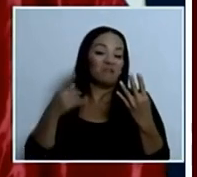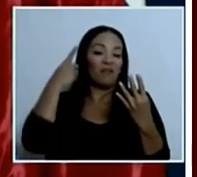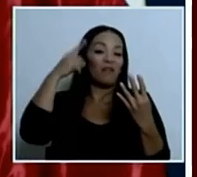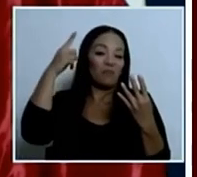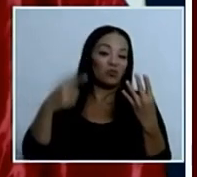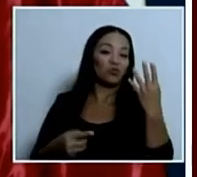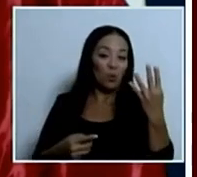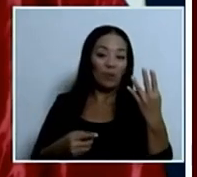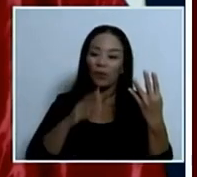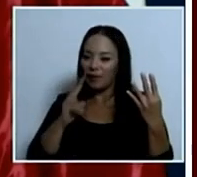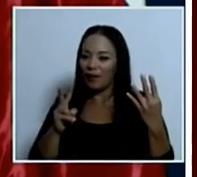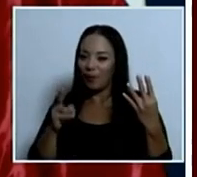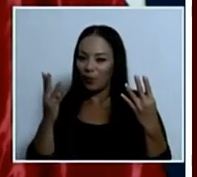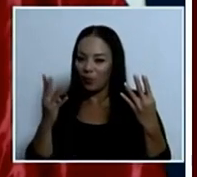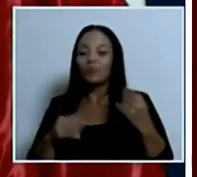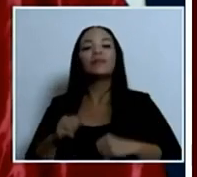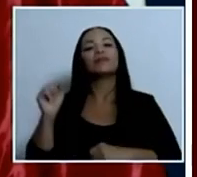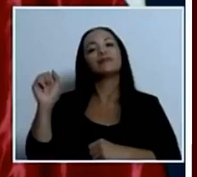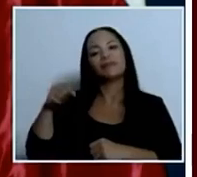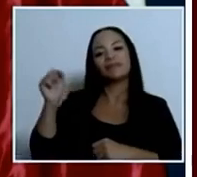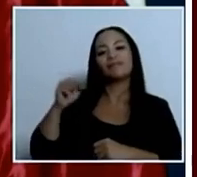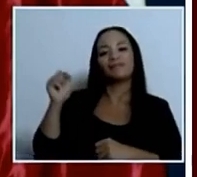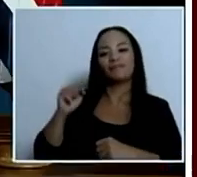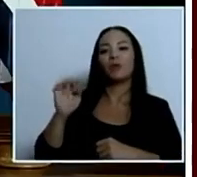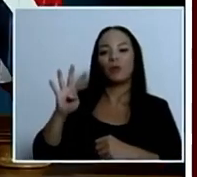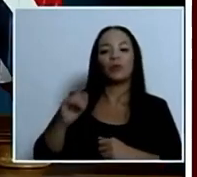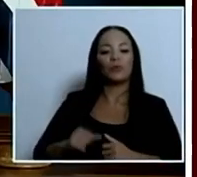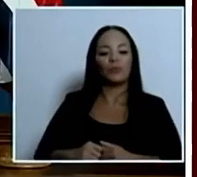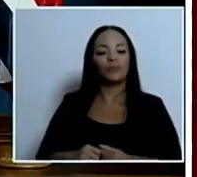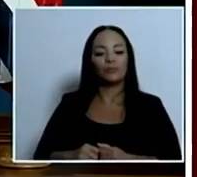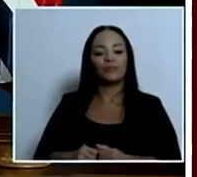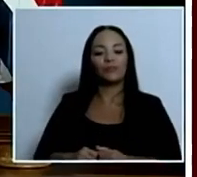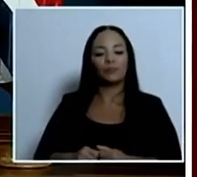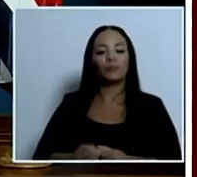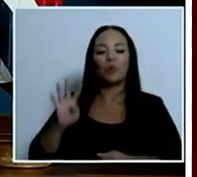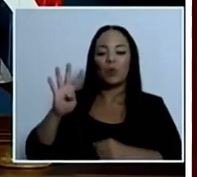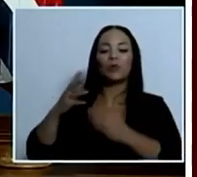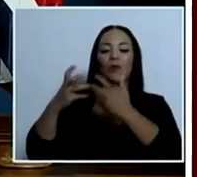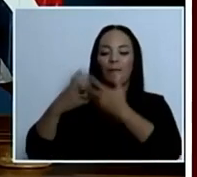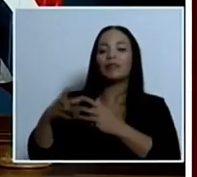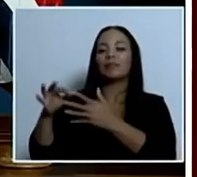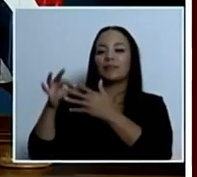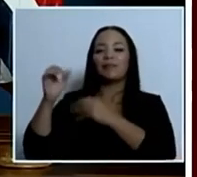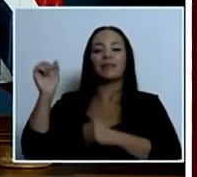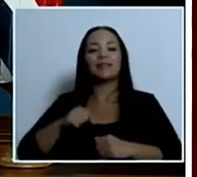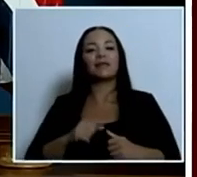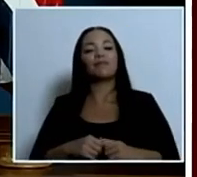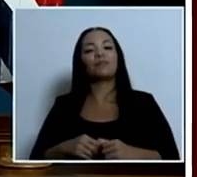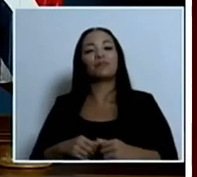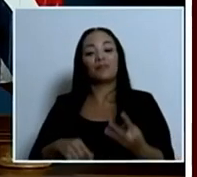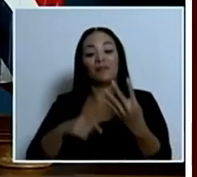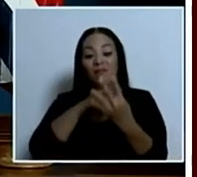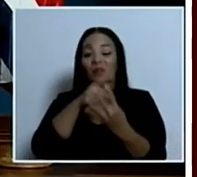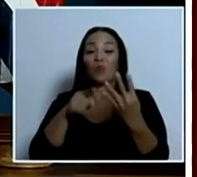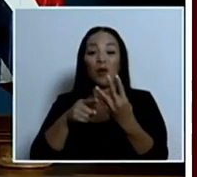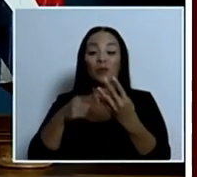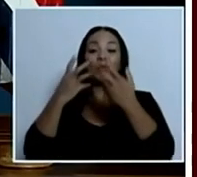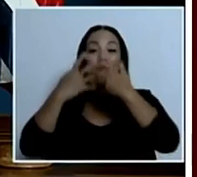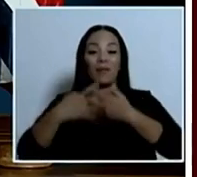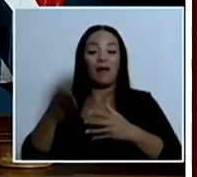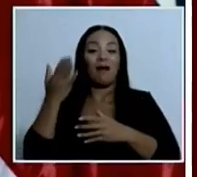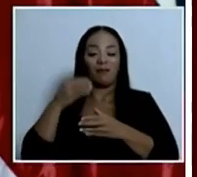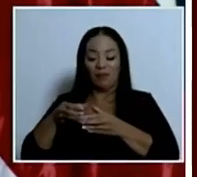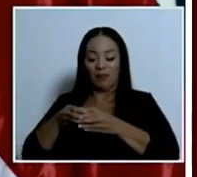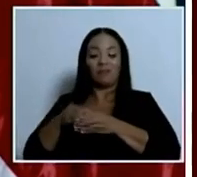son cuatro, ¿verdad? Sí, y cuatro empresas principalmente. Empresas que tuvieron monopolios por